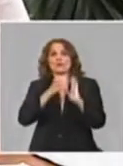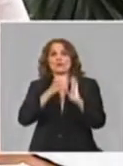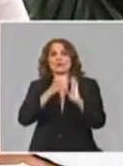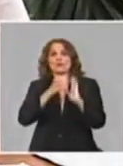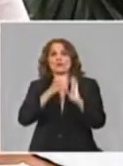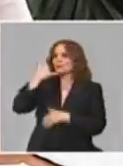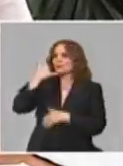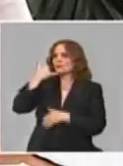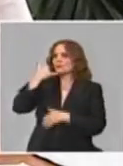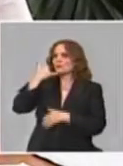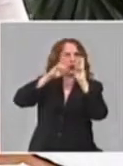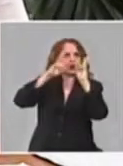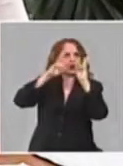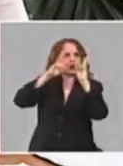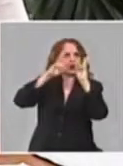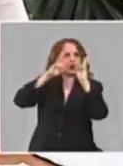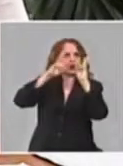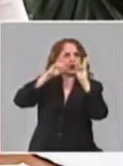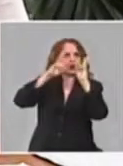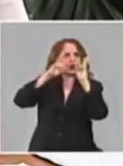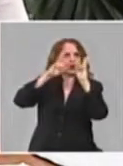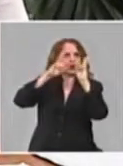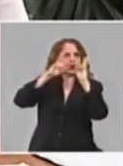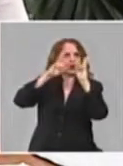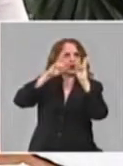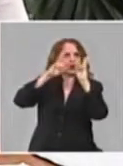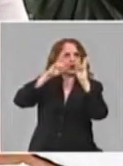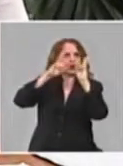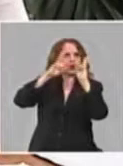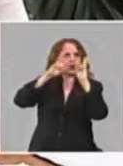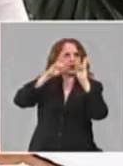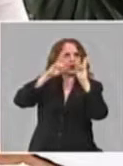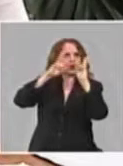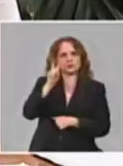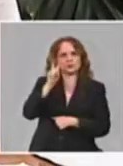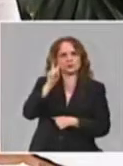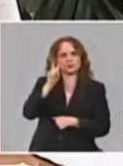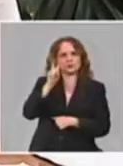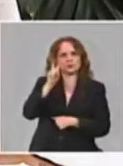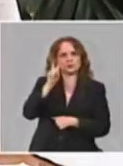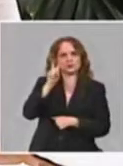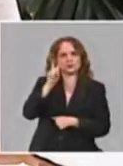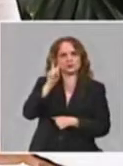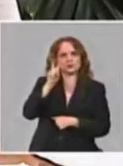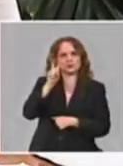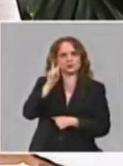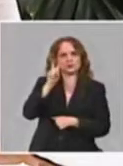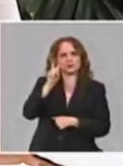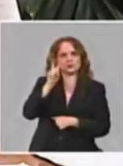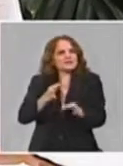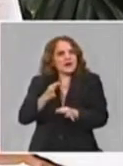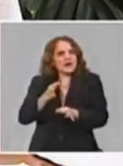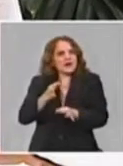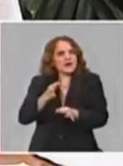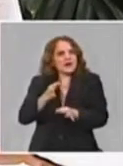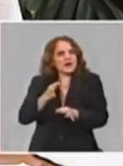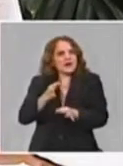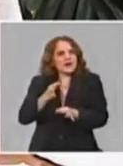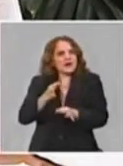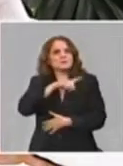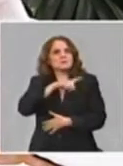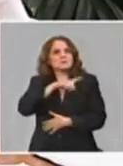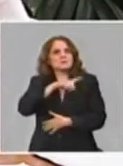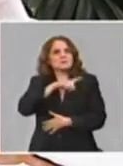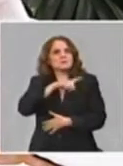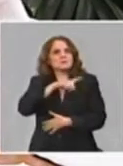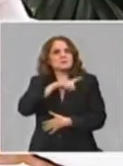todo lo que llega de ciencia, innovación, preguntas, inquietudes, bueno, nos lo mandan a mi oficina. Y es increíble, es increíble el manejo que tiene la población hoy de